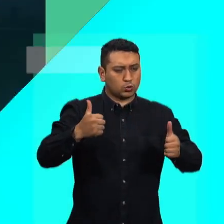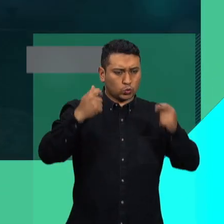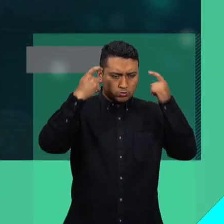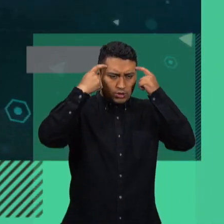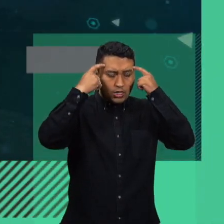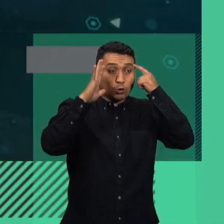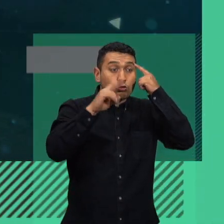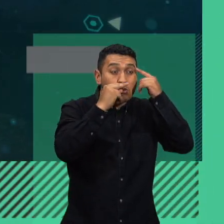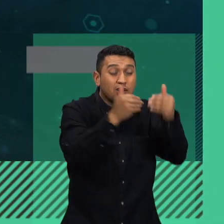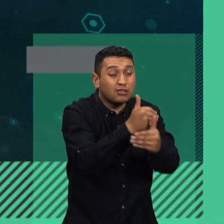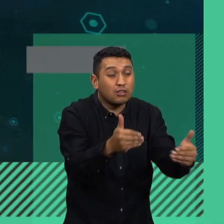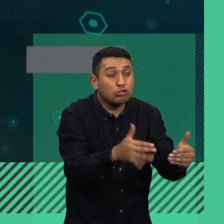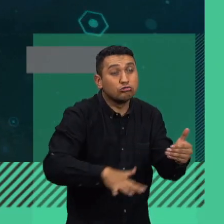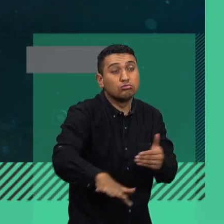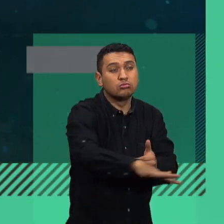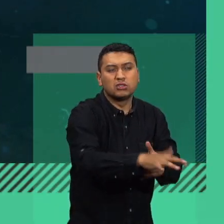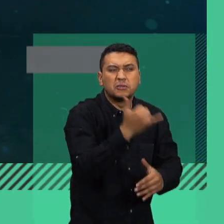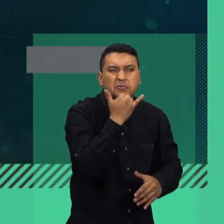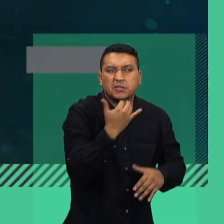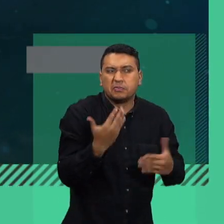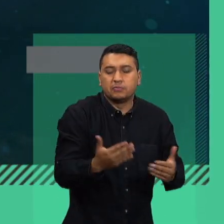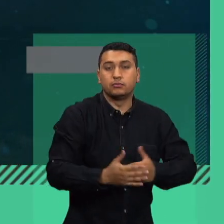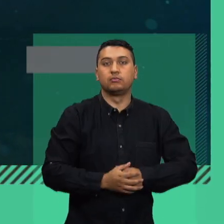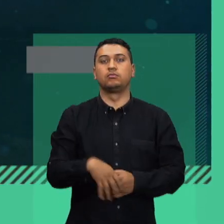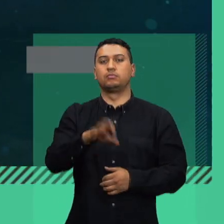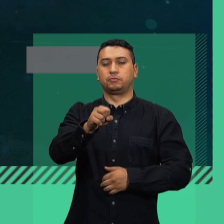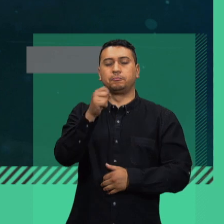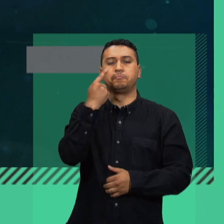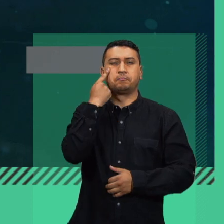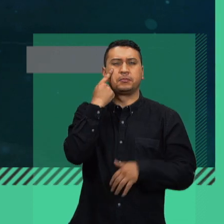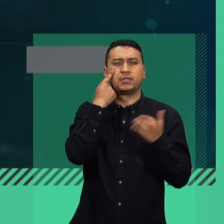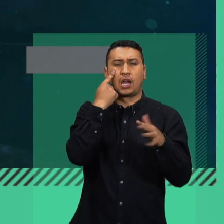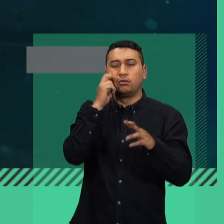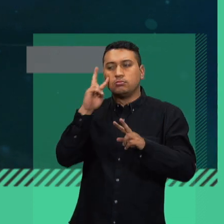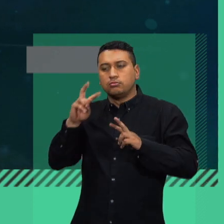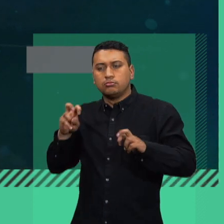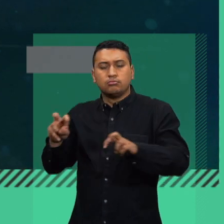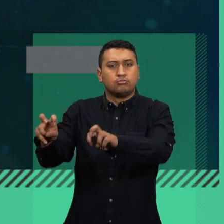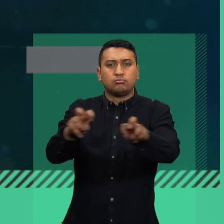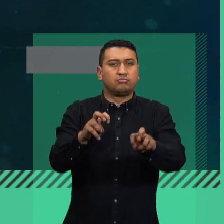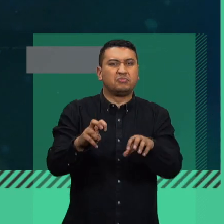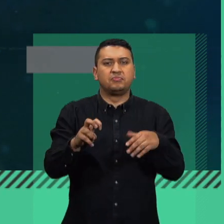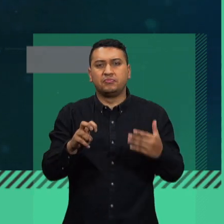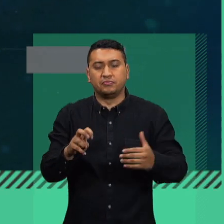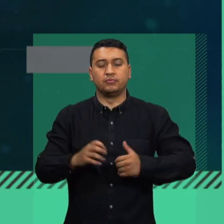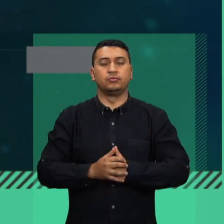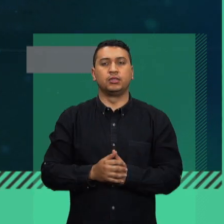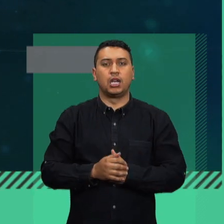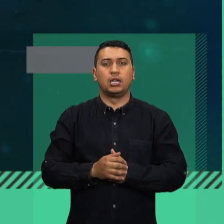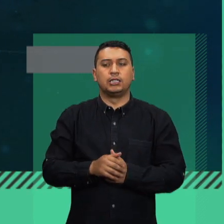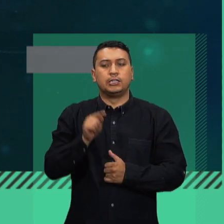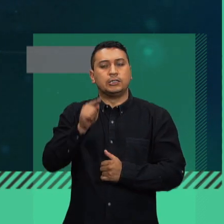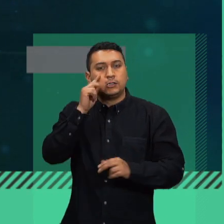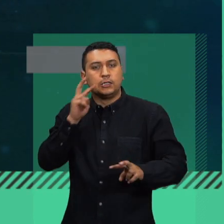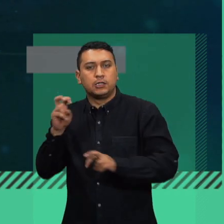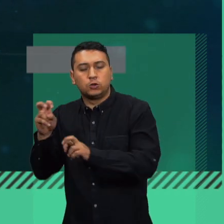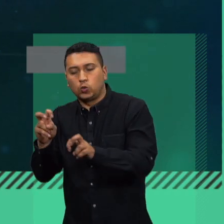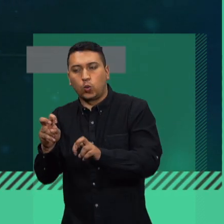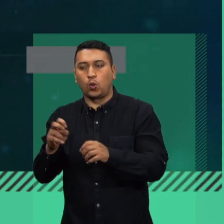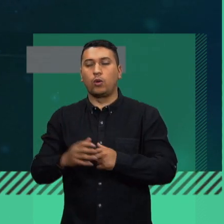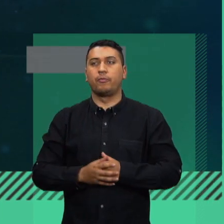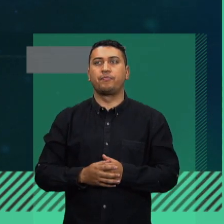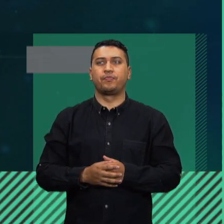El caso es que hicimos un estudio que tiene algunas limitaciones. O sea, el estudio no pretende